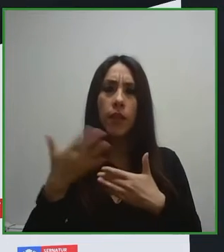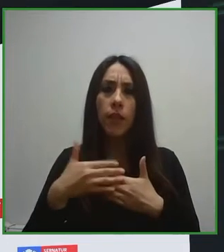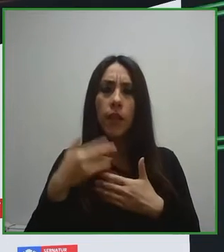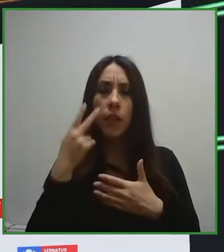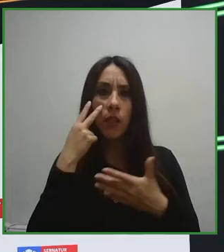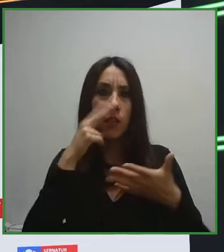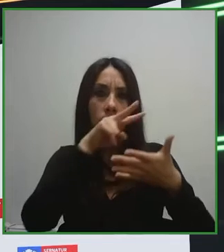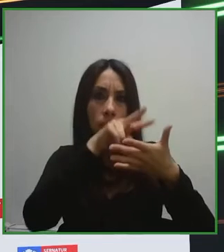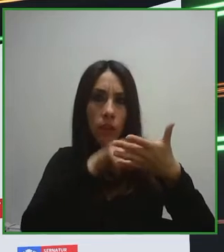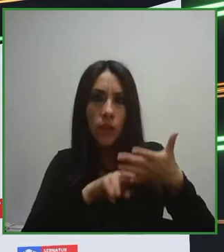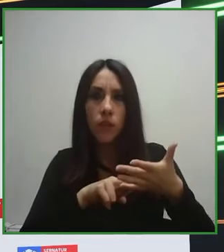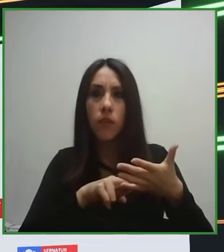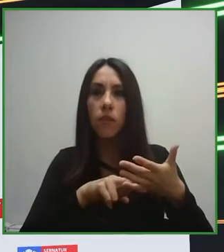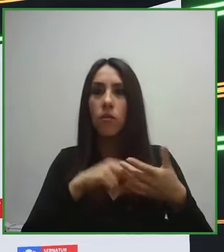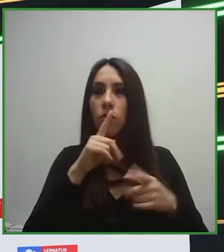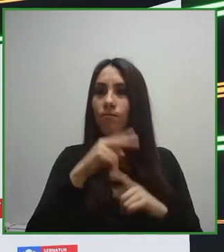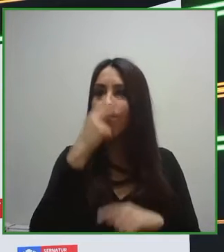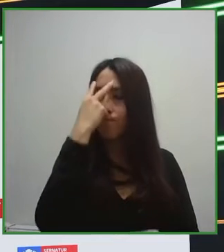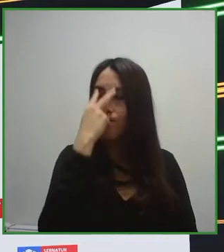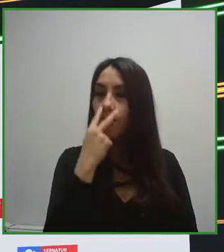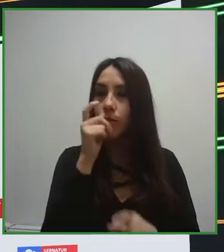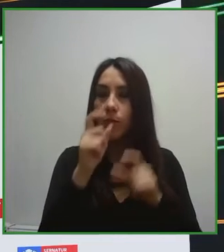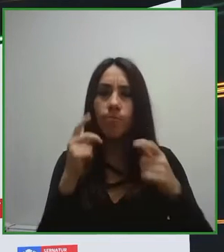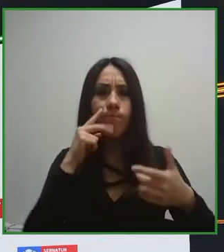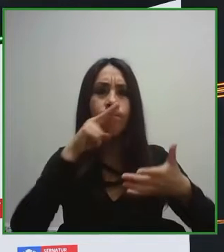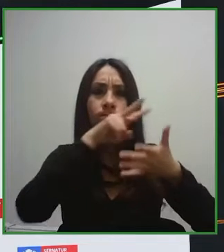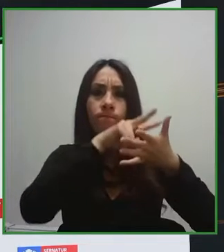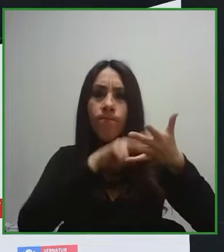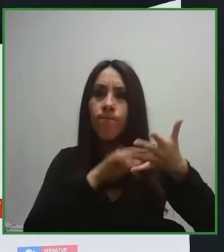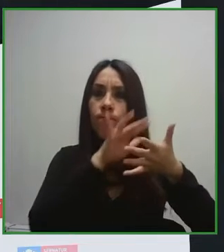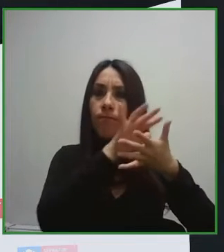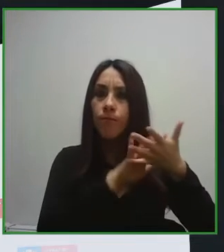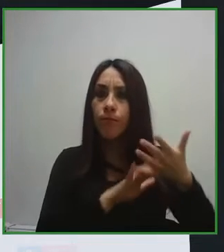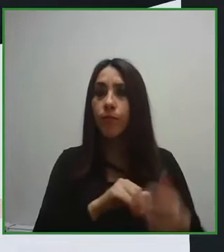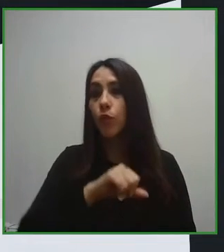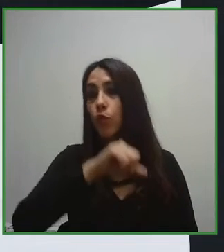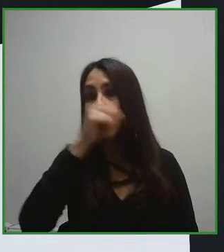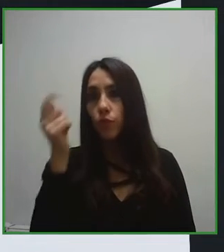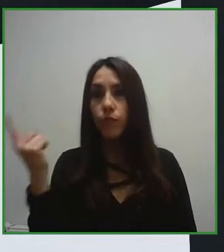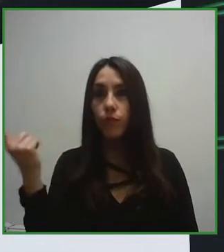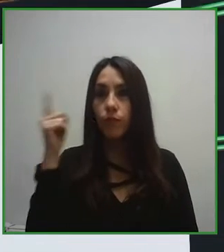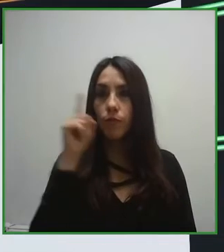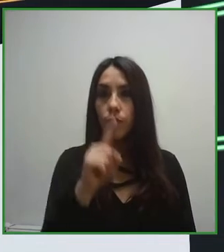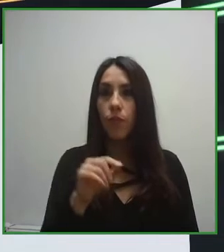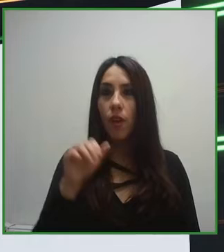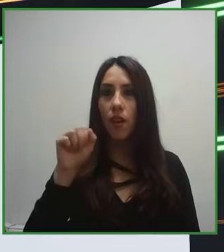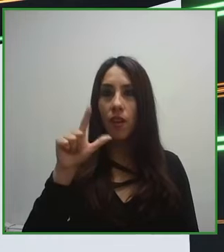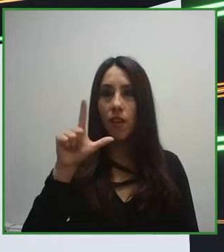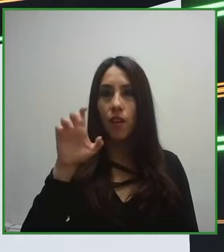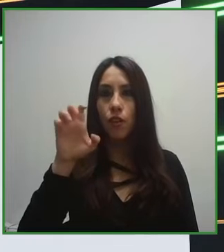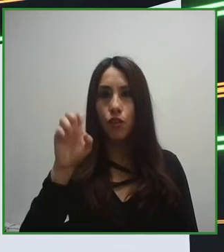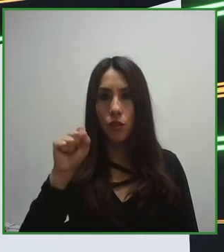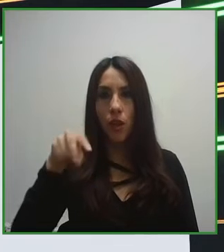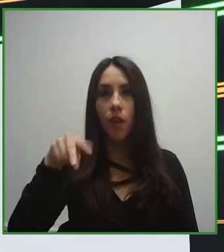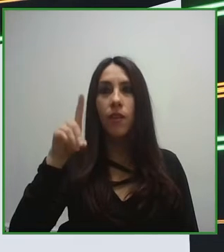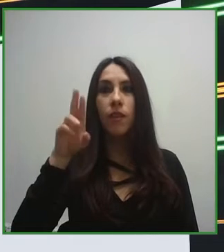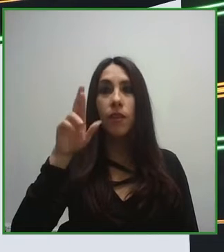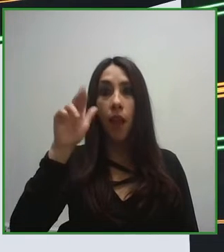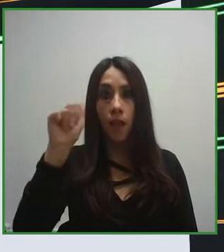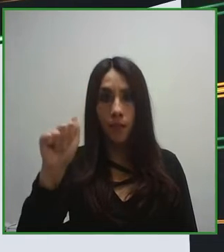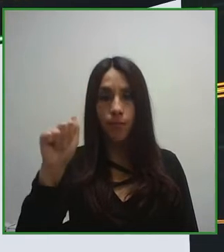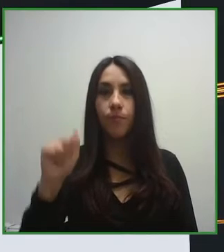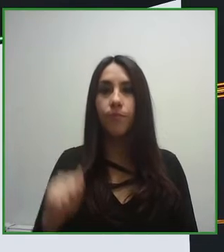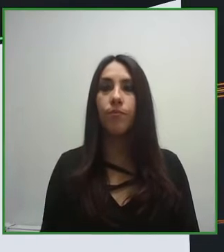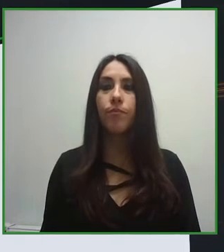Contaremos también con la exposición de Alexandra Noznagel de Atos, una multinacional francesa que nos comentará sobre su política